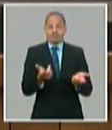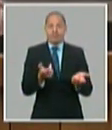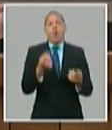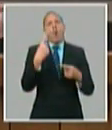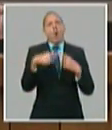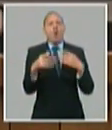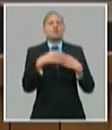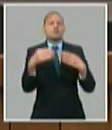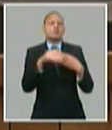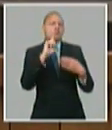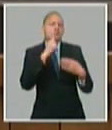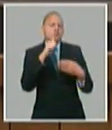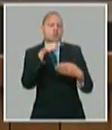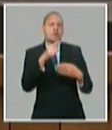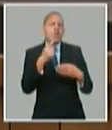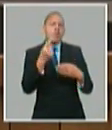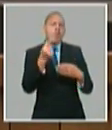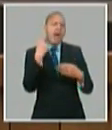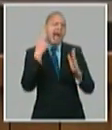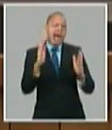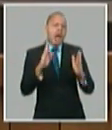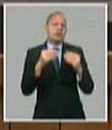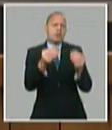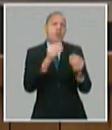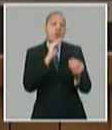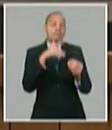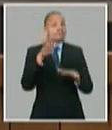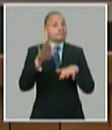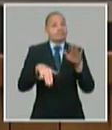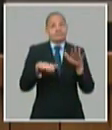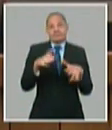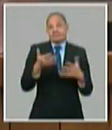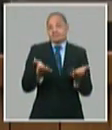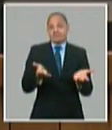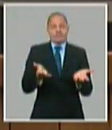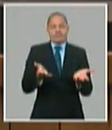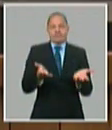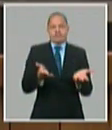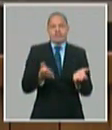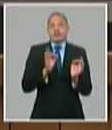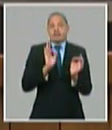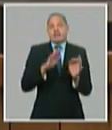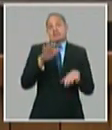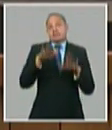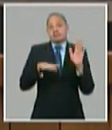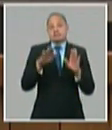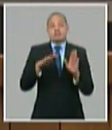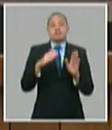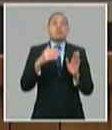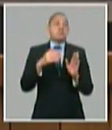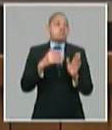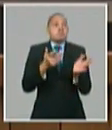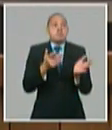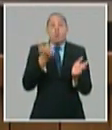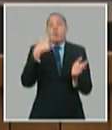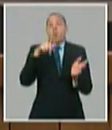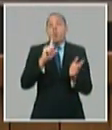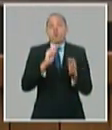buscar tú sí saben por dónde están las vías y el combustible que se te podrá dar dependerá también de la disponibilidad que tenga el país puntualmente